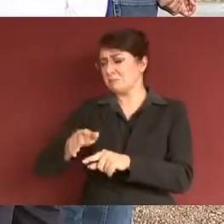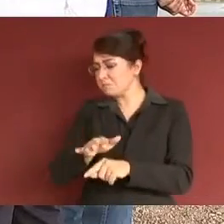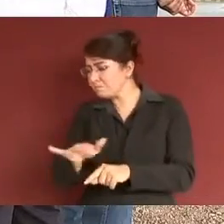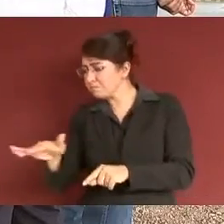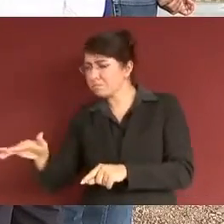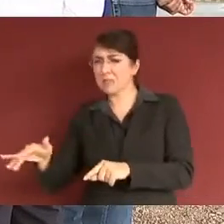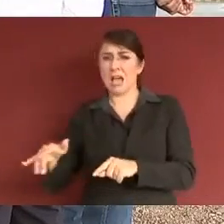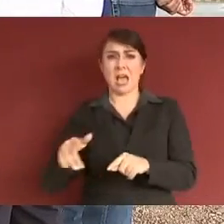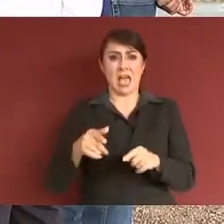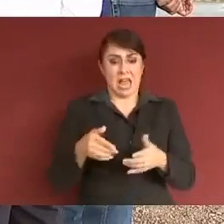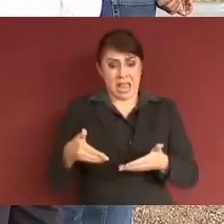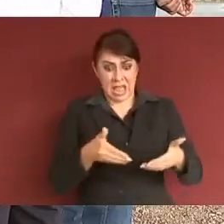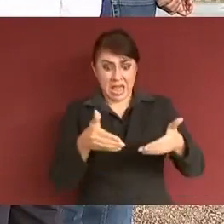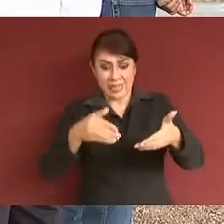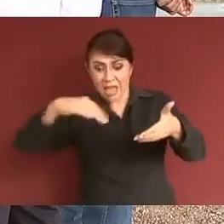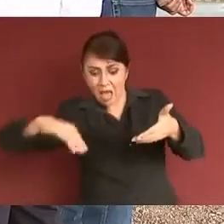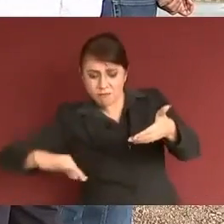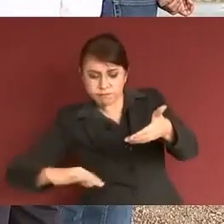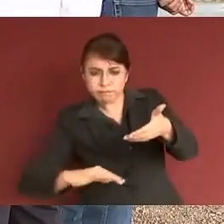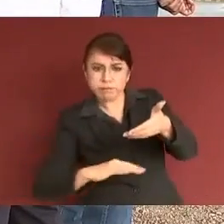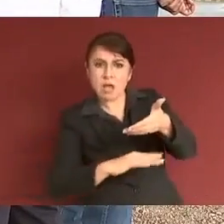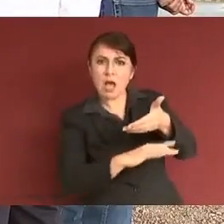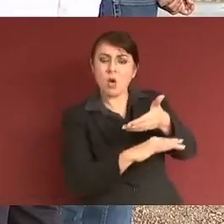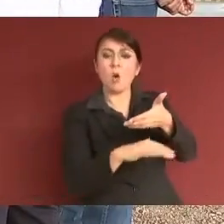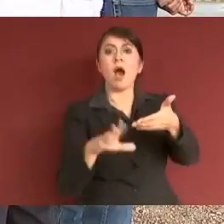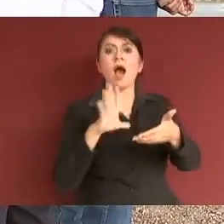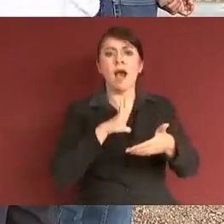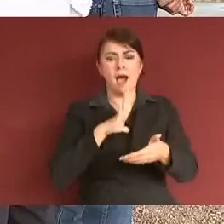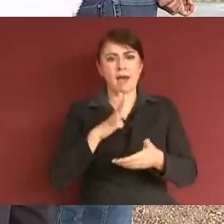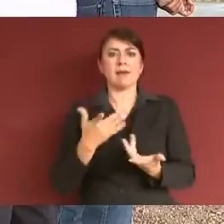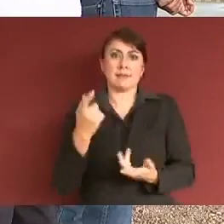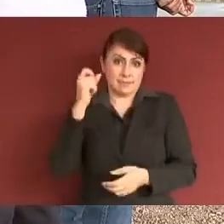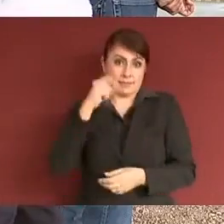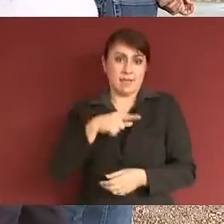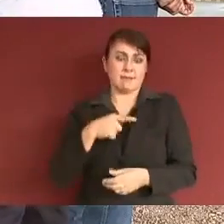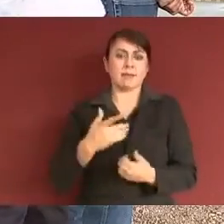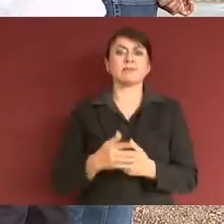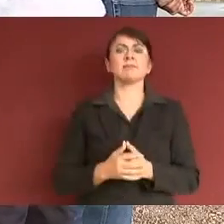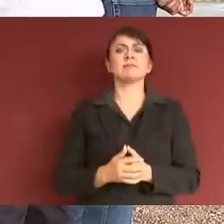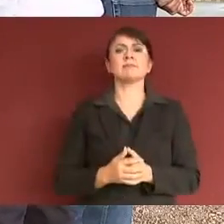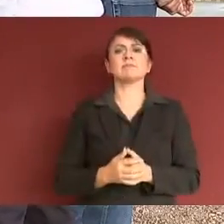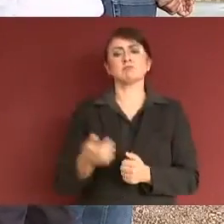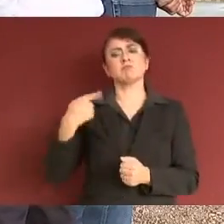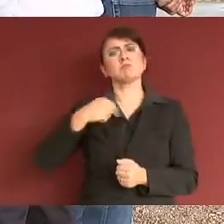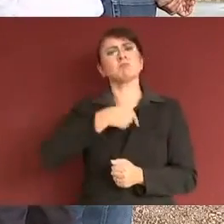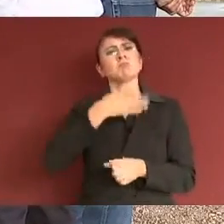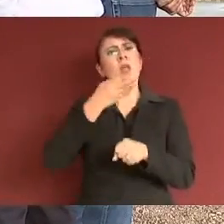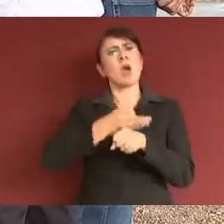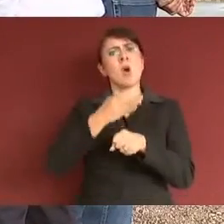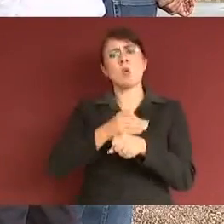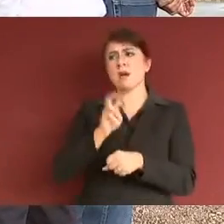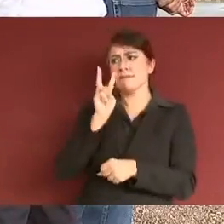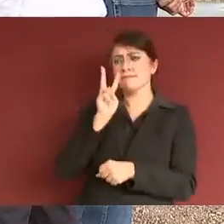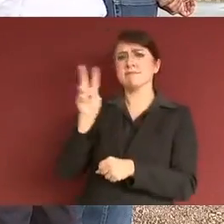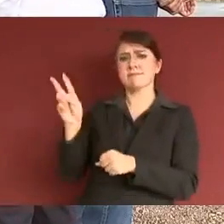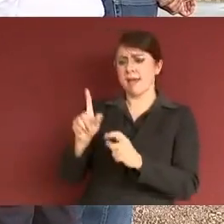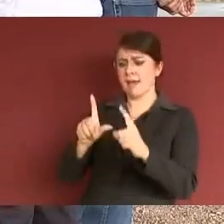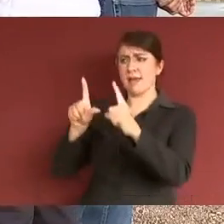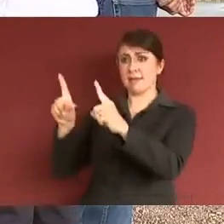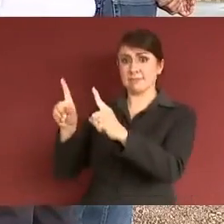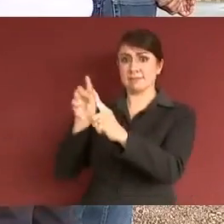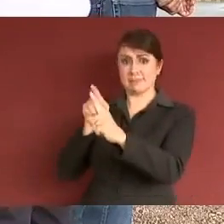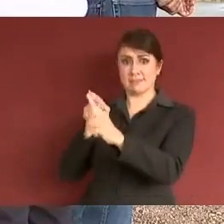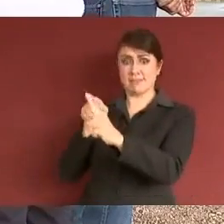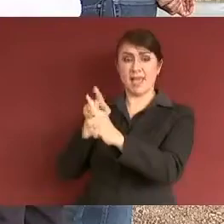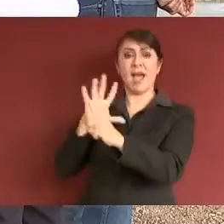de carretera. Esta es la primera etapa. nosotros estamos ahorita en esta parte viendo lo que es un canal